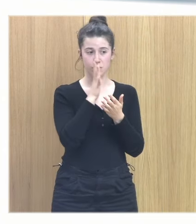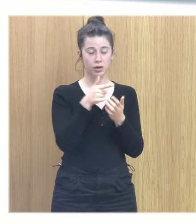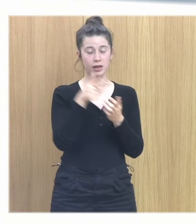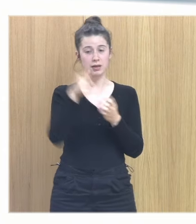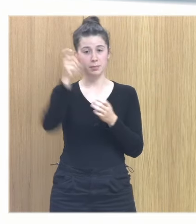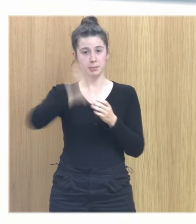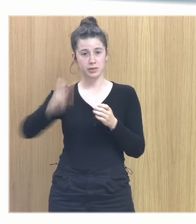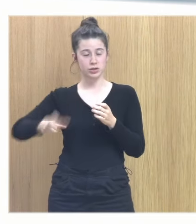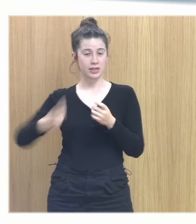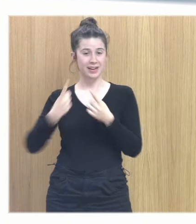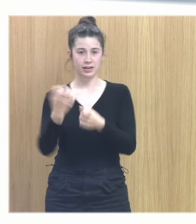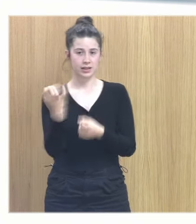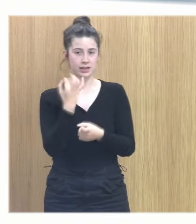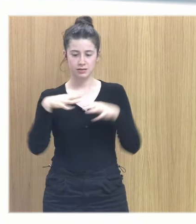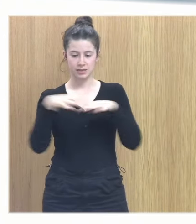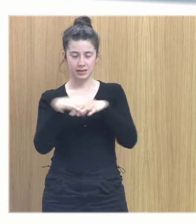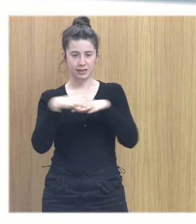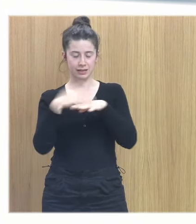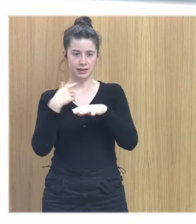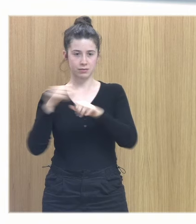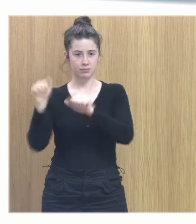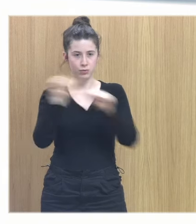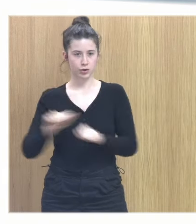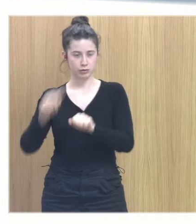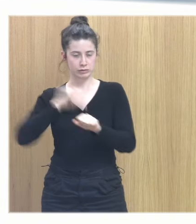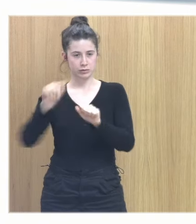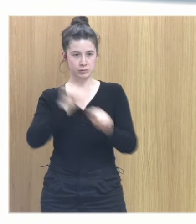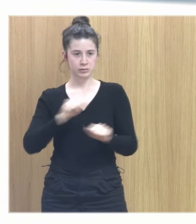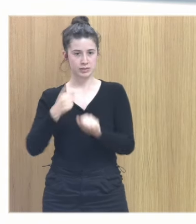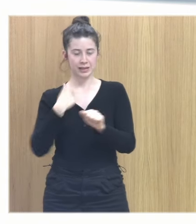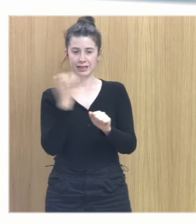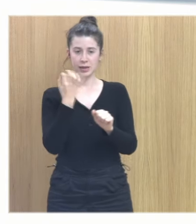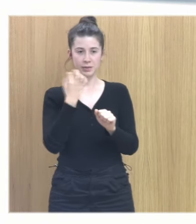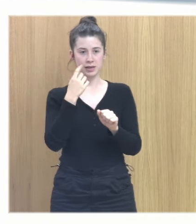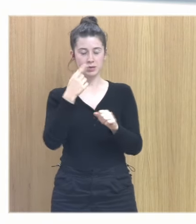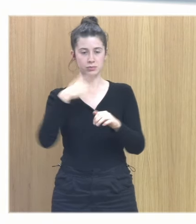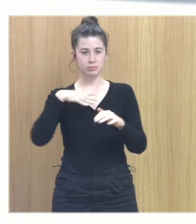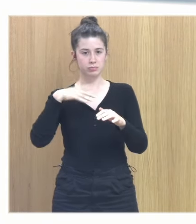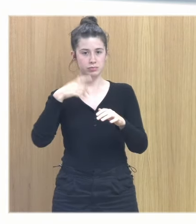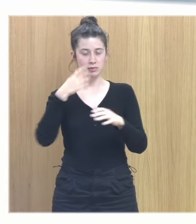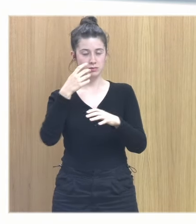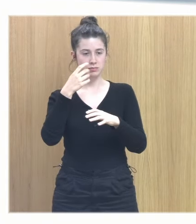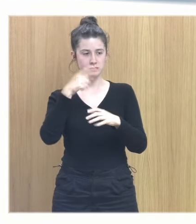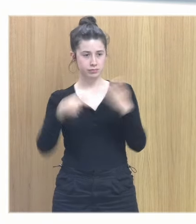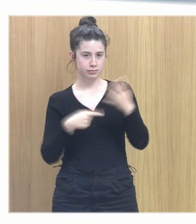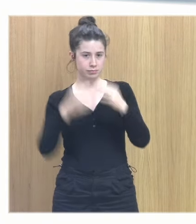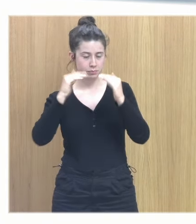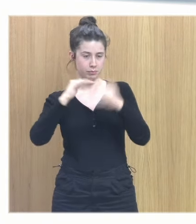necesitan una red protectora en la que hay que desmontar esa hiperactivación y necesitan al menos conseguir su tres